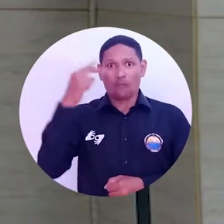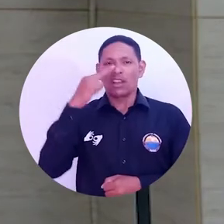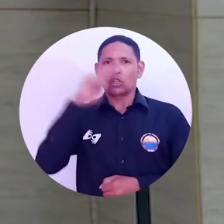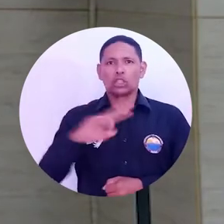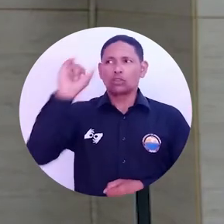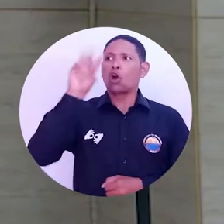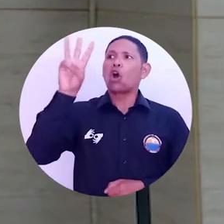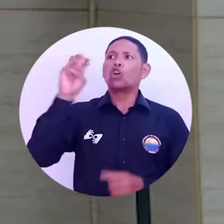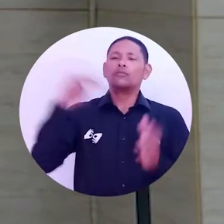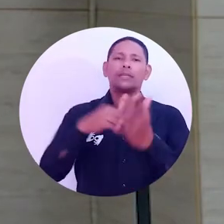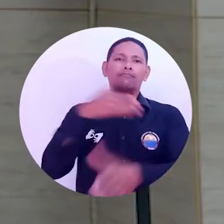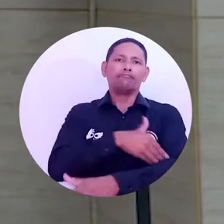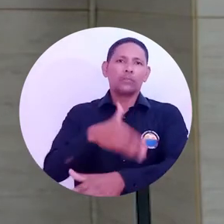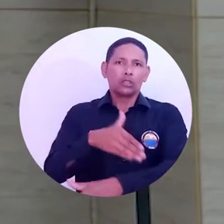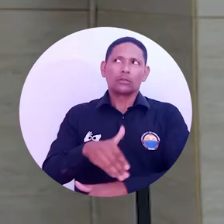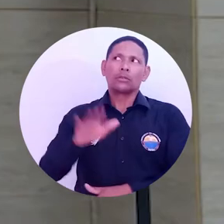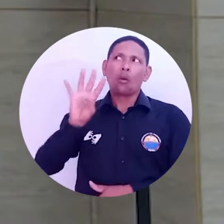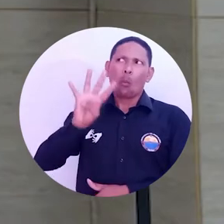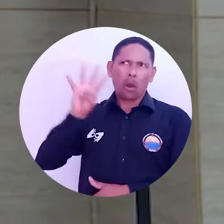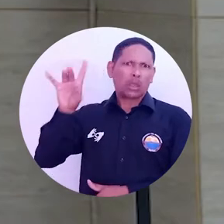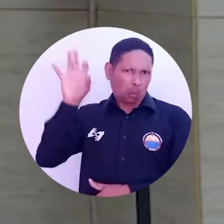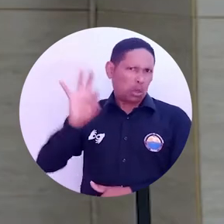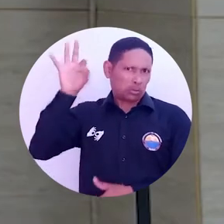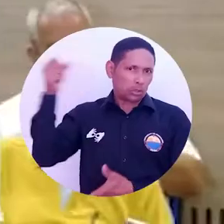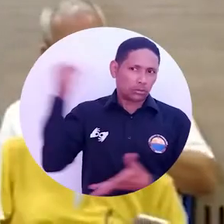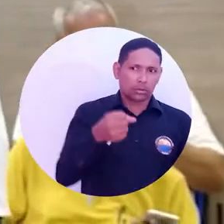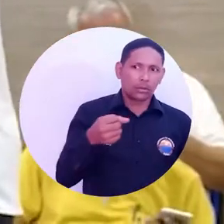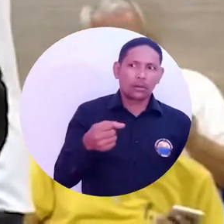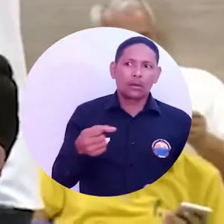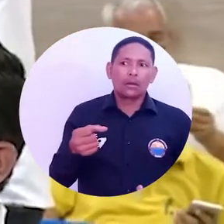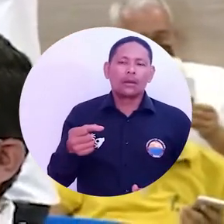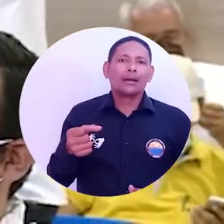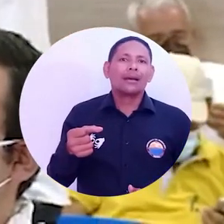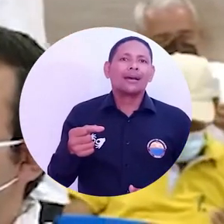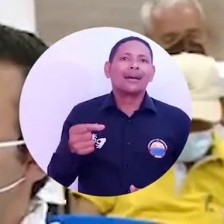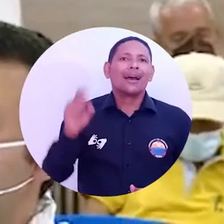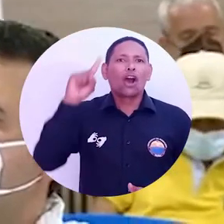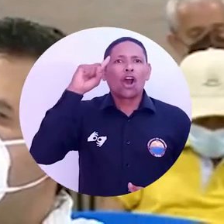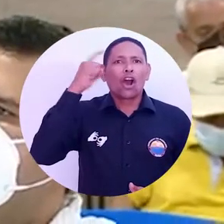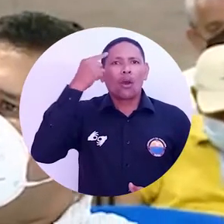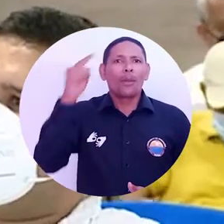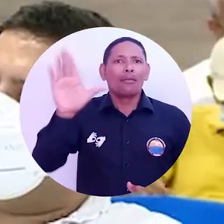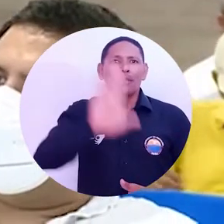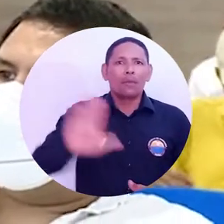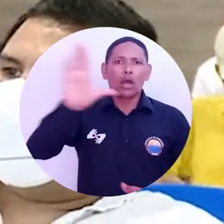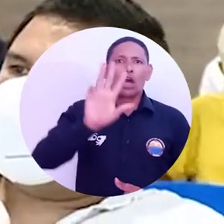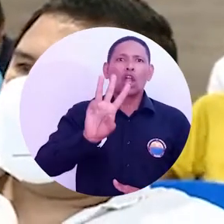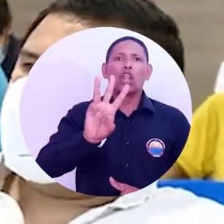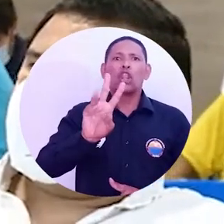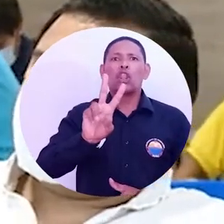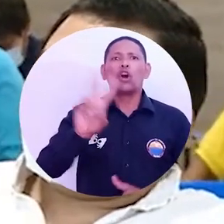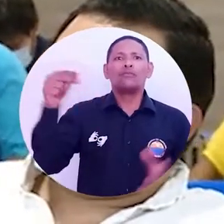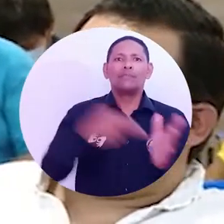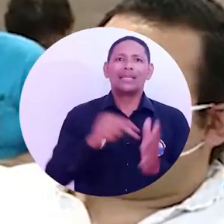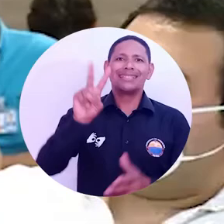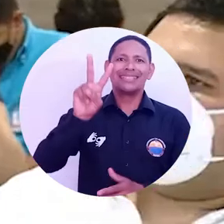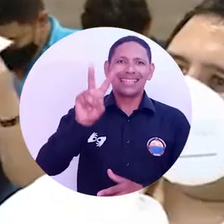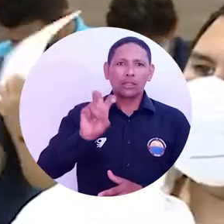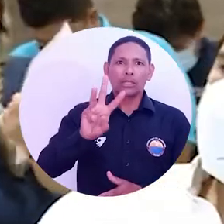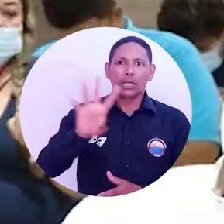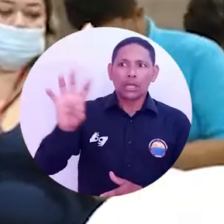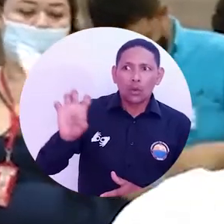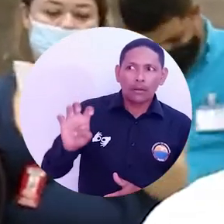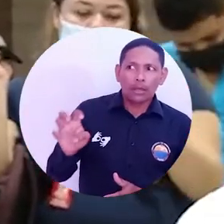millones, el 44%. El Departamento, 2.739 en el convenio que ya se firmó,